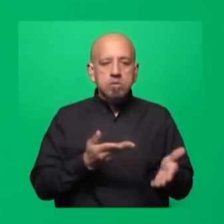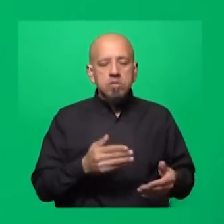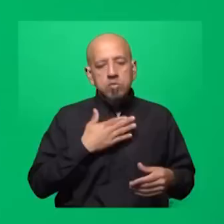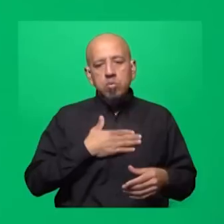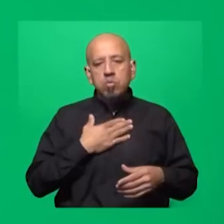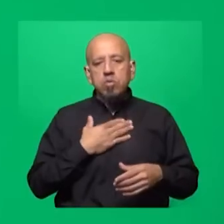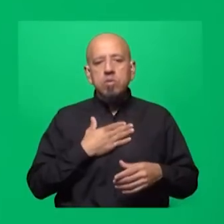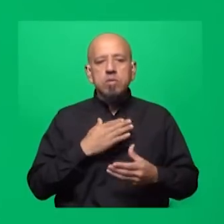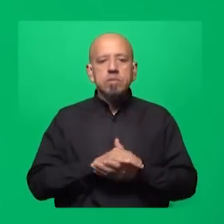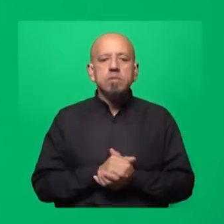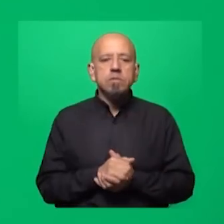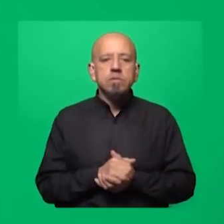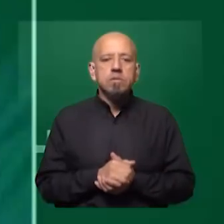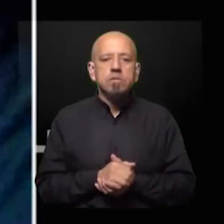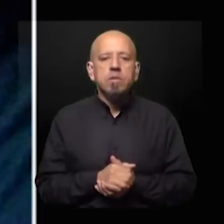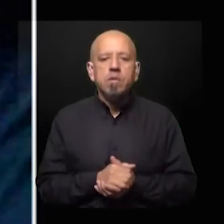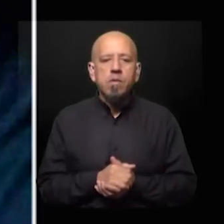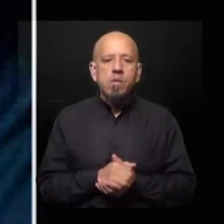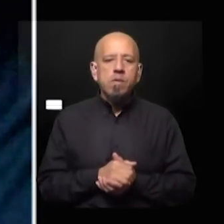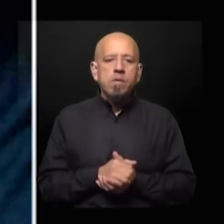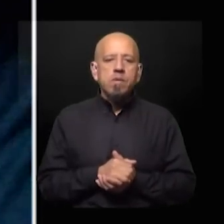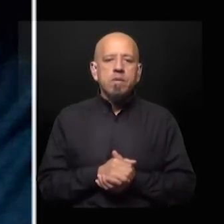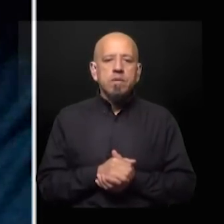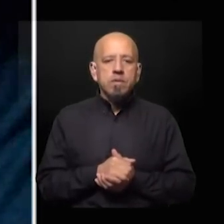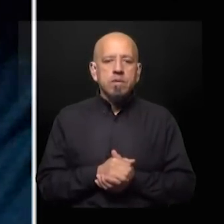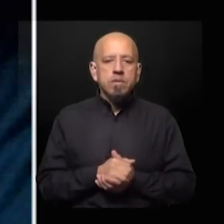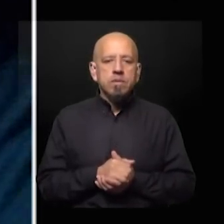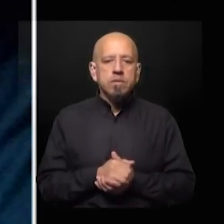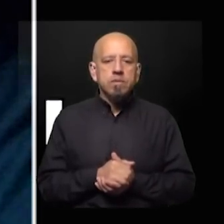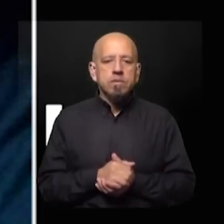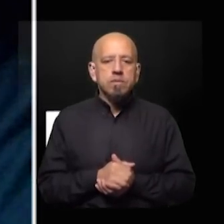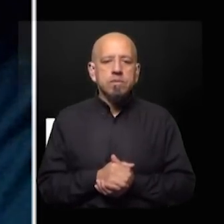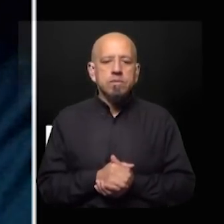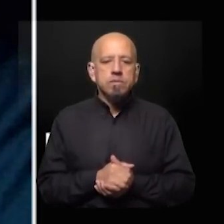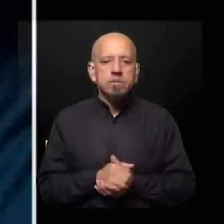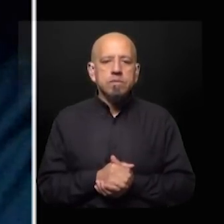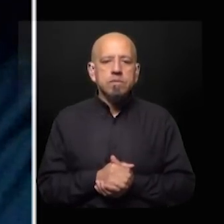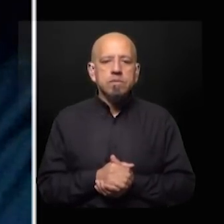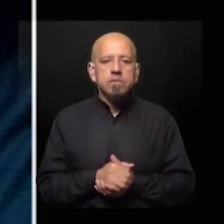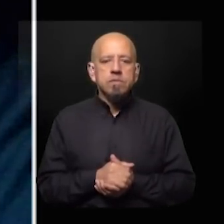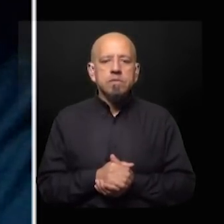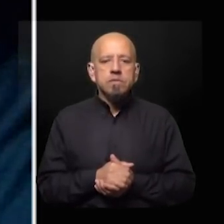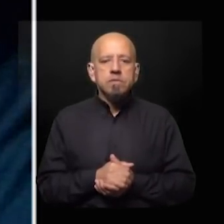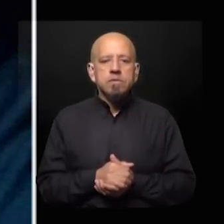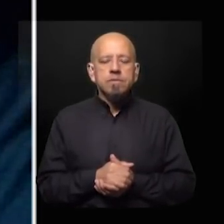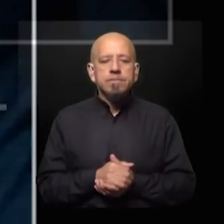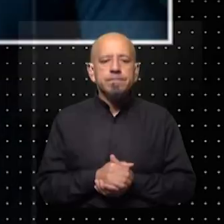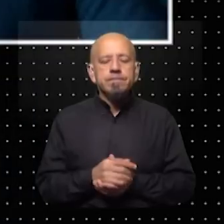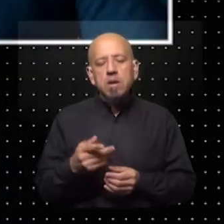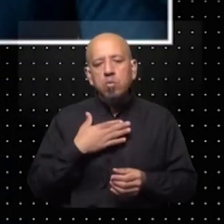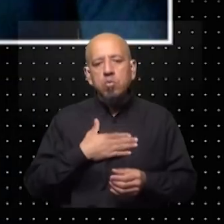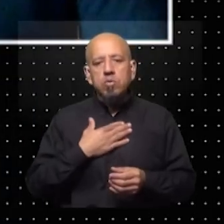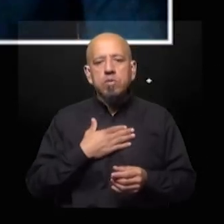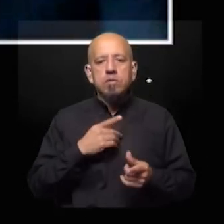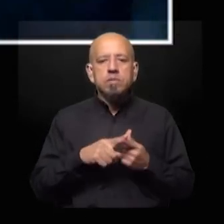gusto tenerte aquí con nosotros. Un gusto, un saludo a Maite y a ti, Alejandro. Por